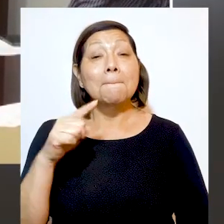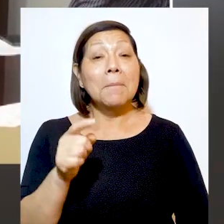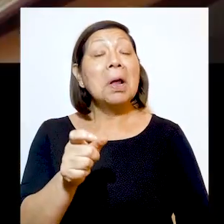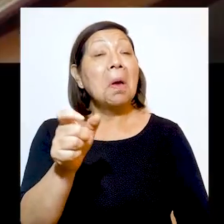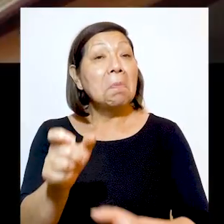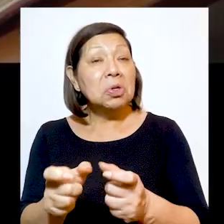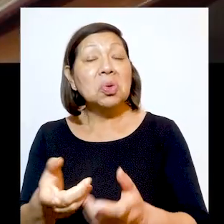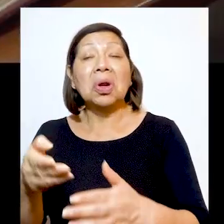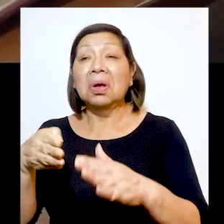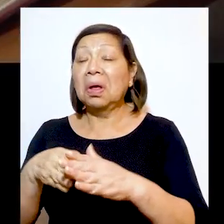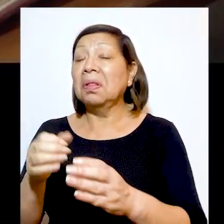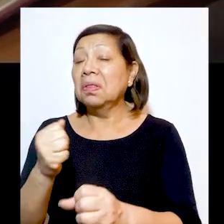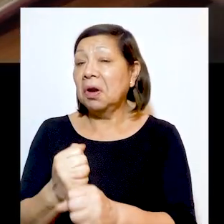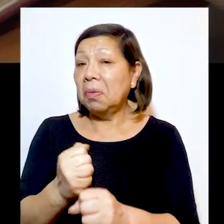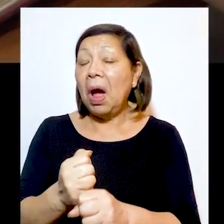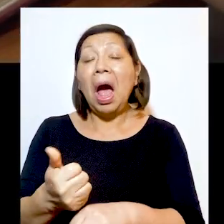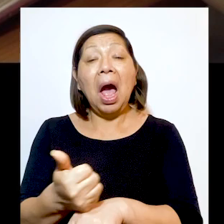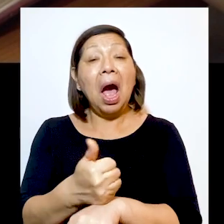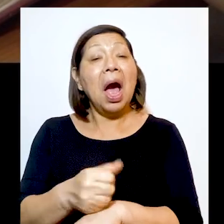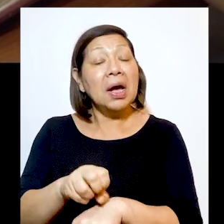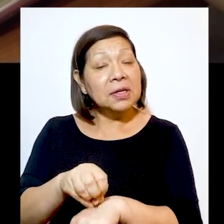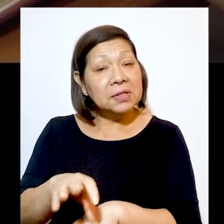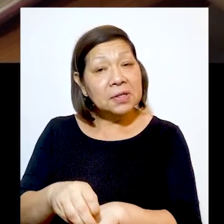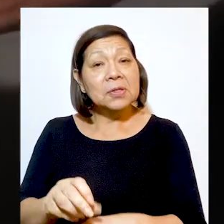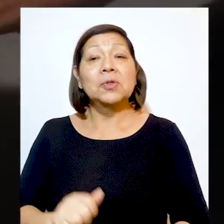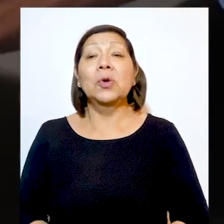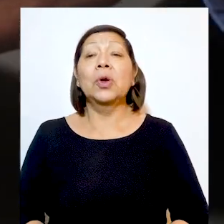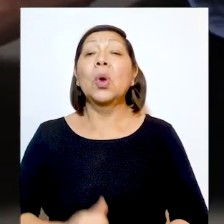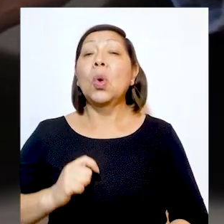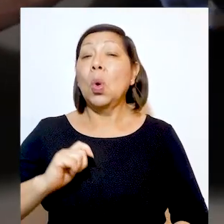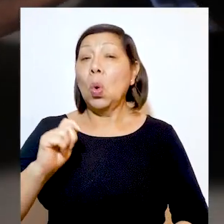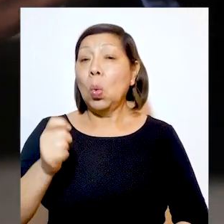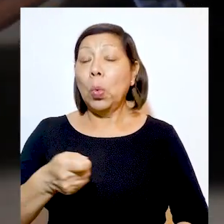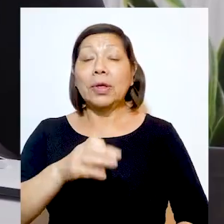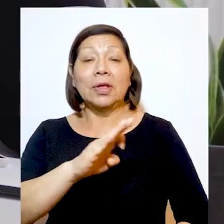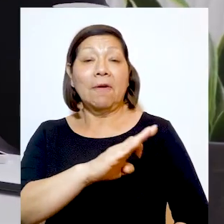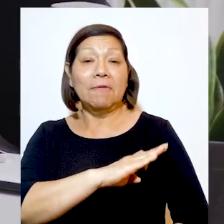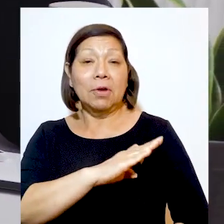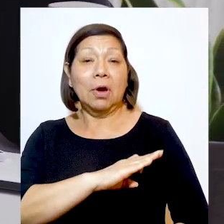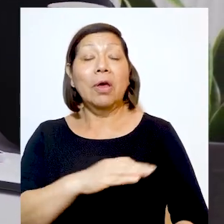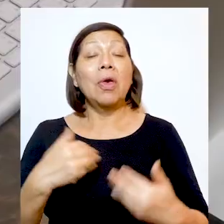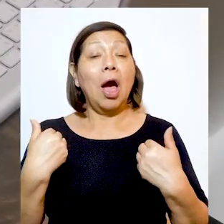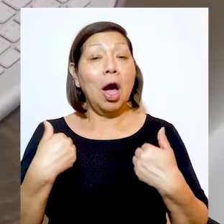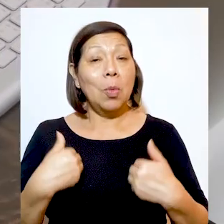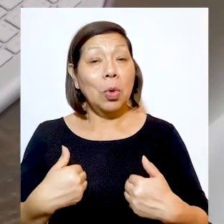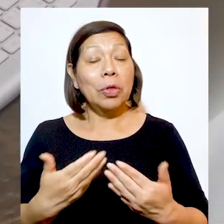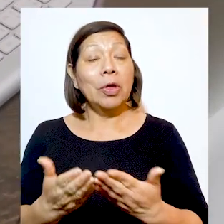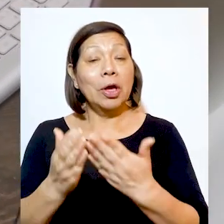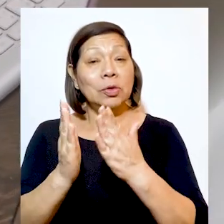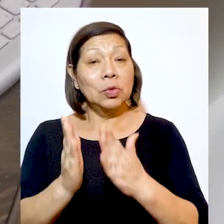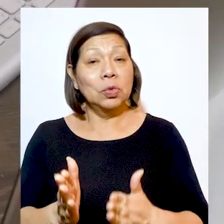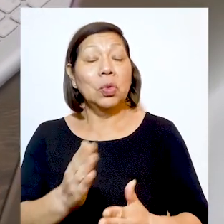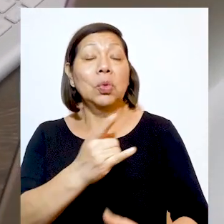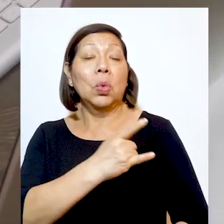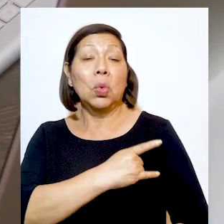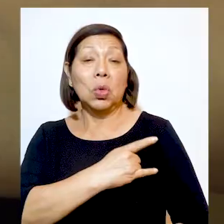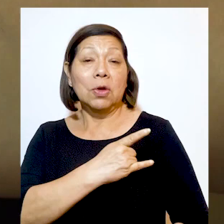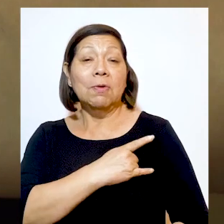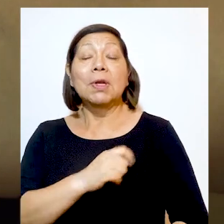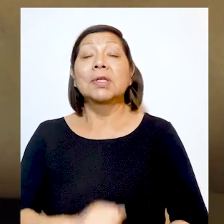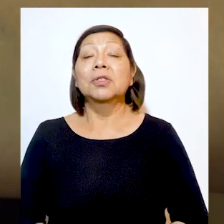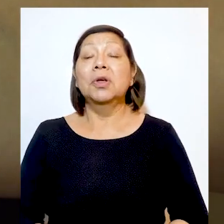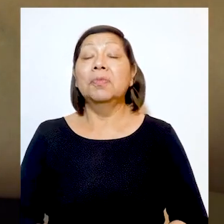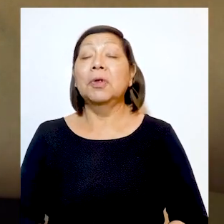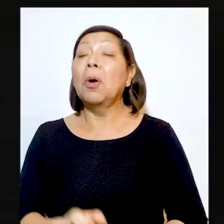a operadores jurídicos, asesores jurisdiccionales, jueces, fiscales, abogados, estudiantes, universitarios,